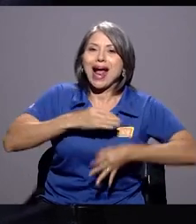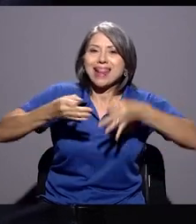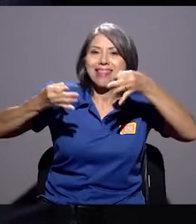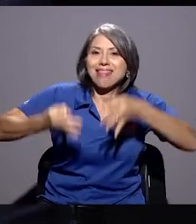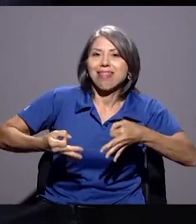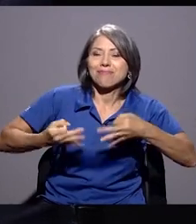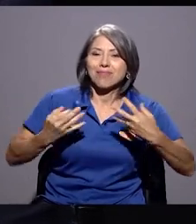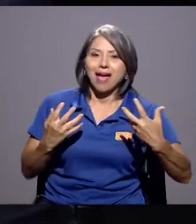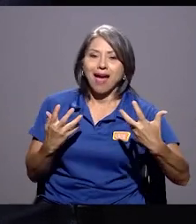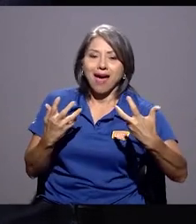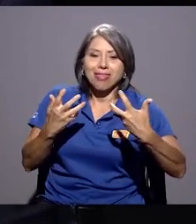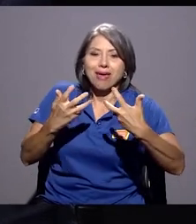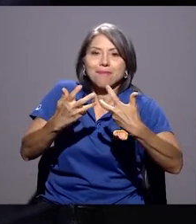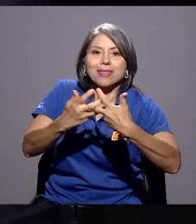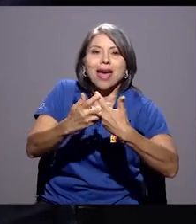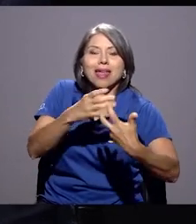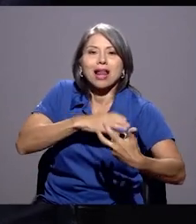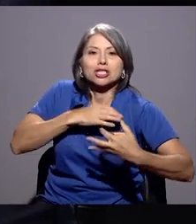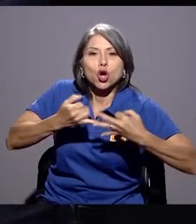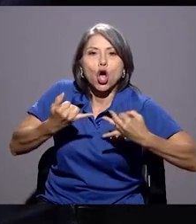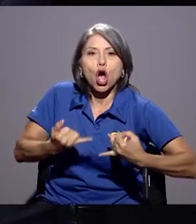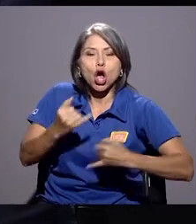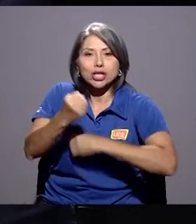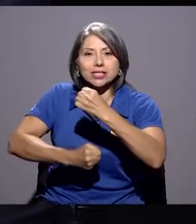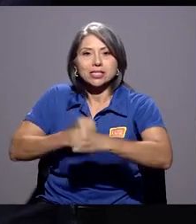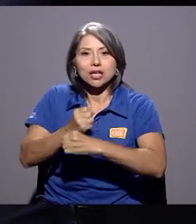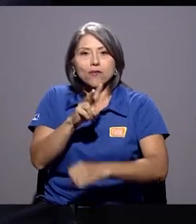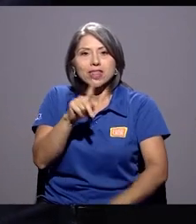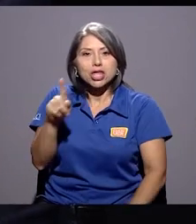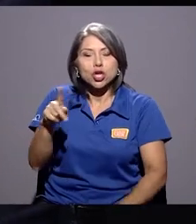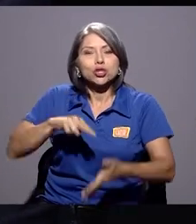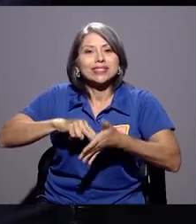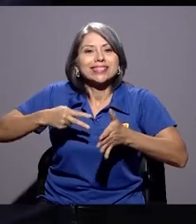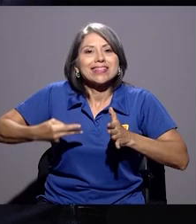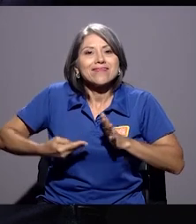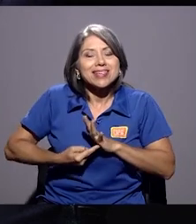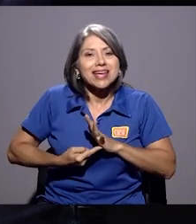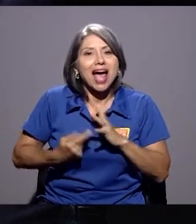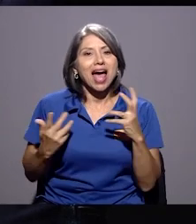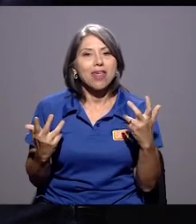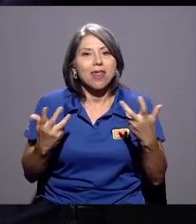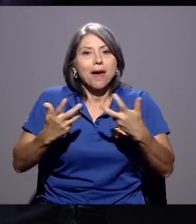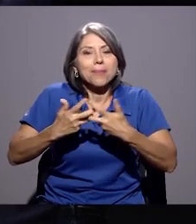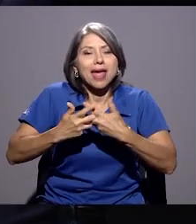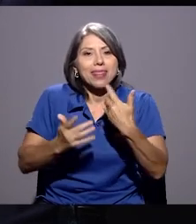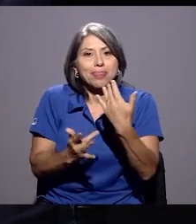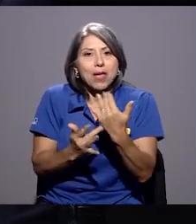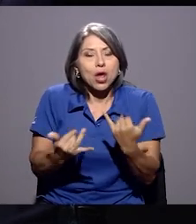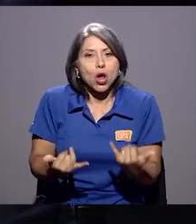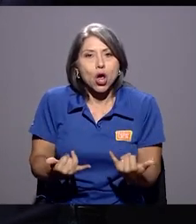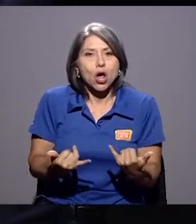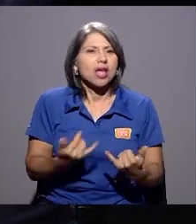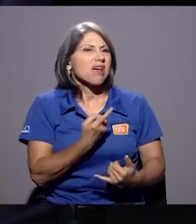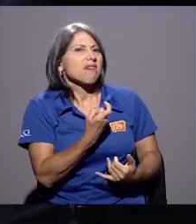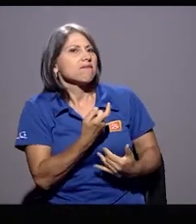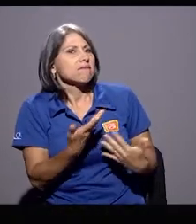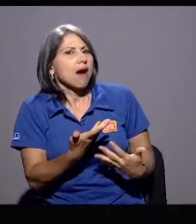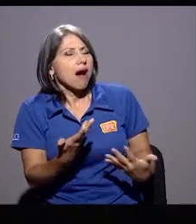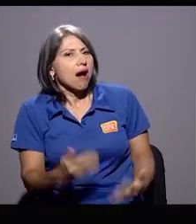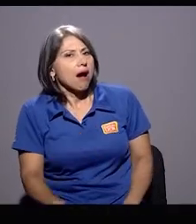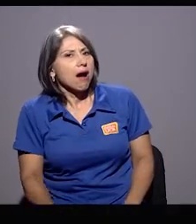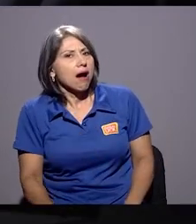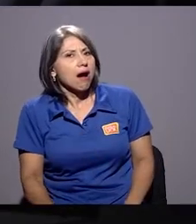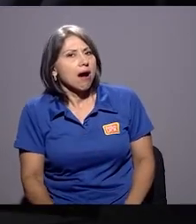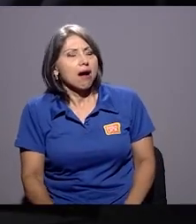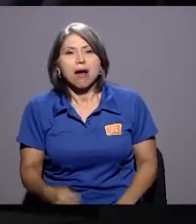calidad, pero adaptada a las condiciones del siglo XXI. Y eso significa adaptada a la tecnología del momento. ¿Qué es hace falta entonces?